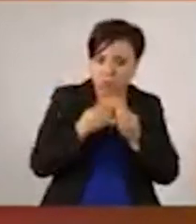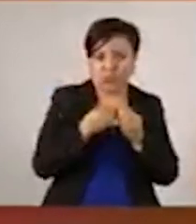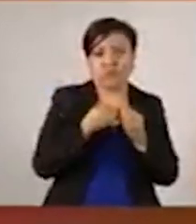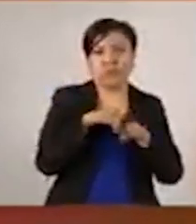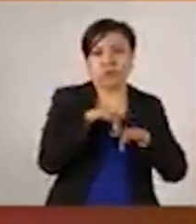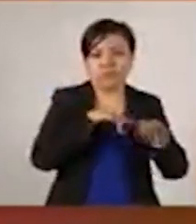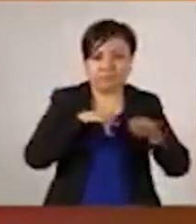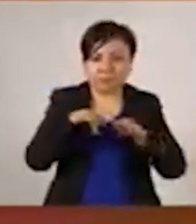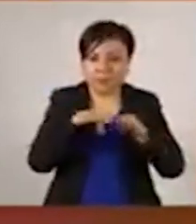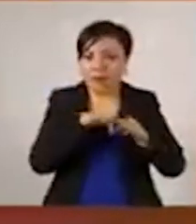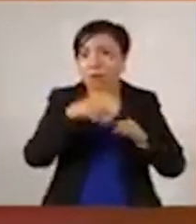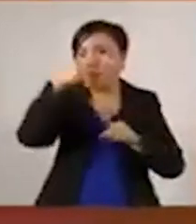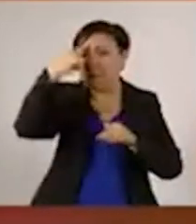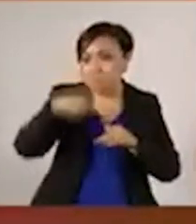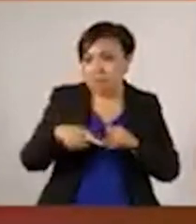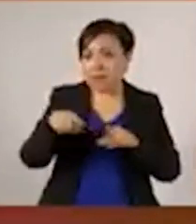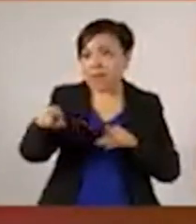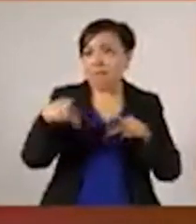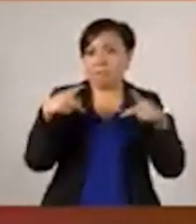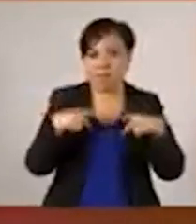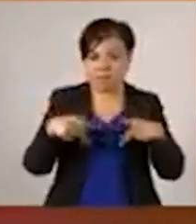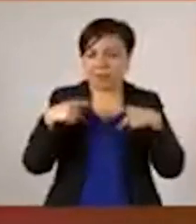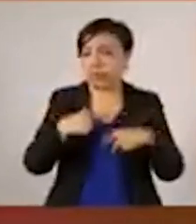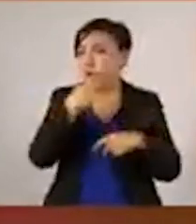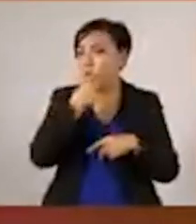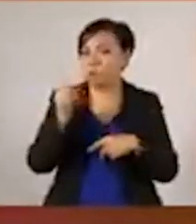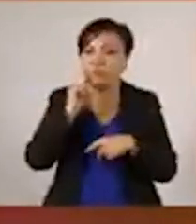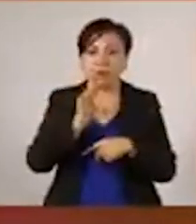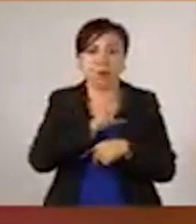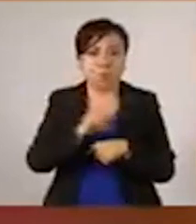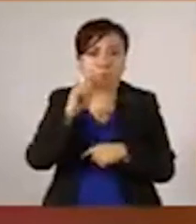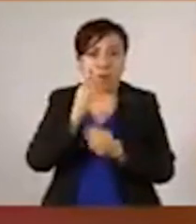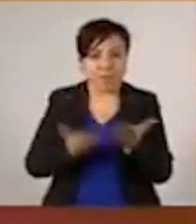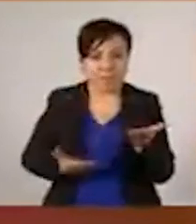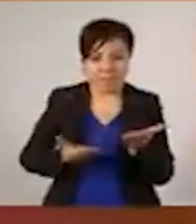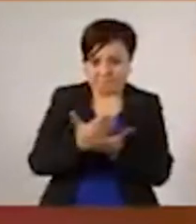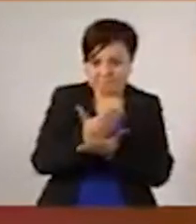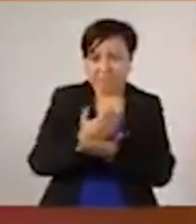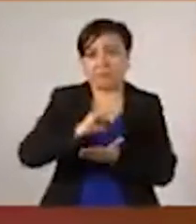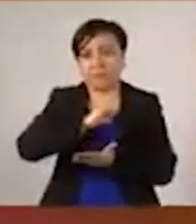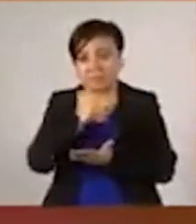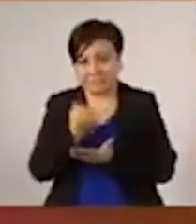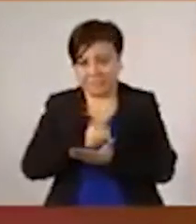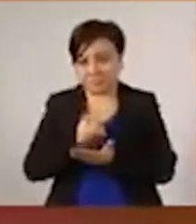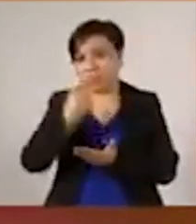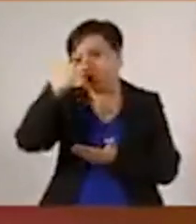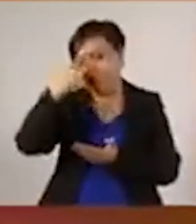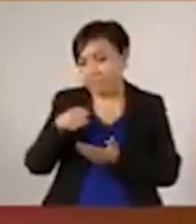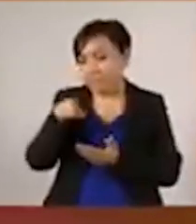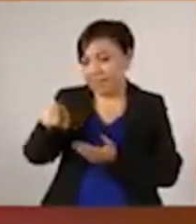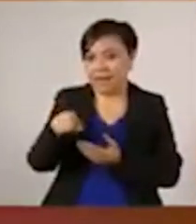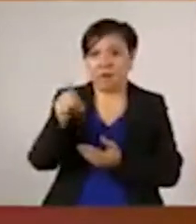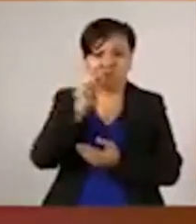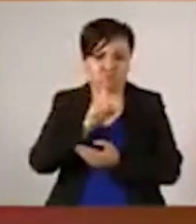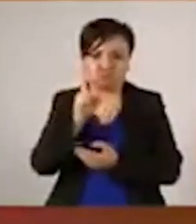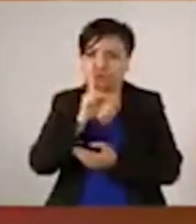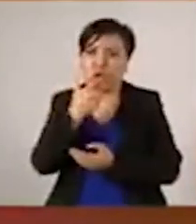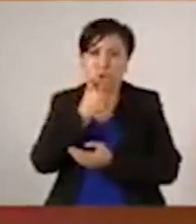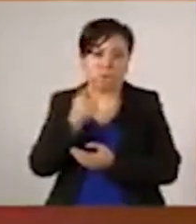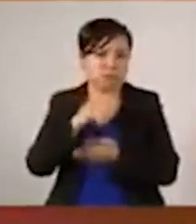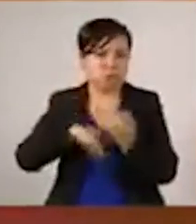garantizar el acceso a la salud de las mexicanas y mexicanos, preservando con ello el derecho a la salud de la población.